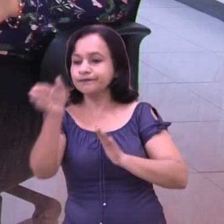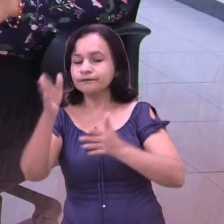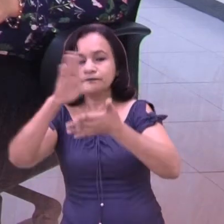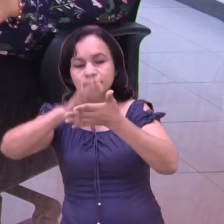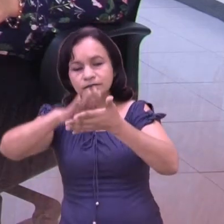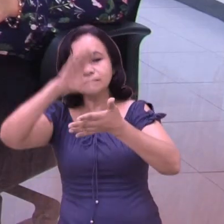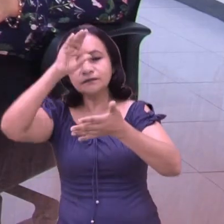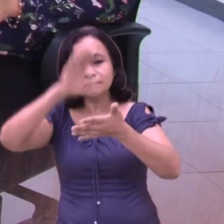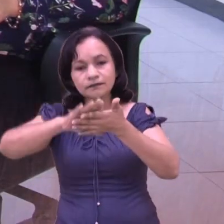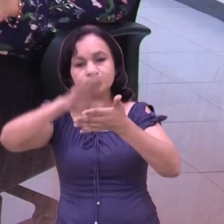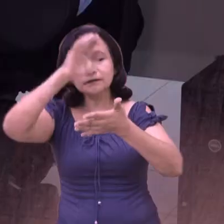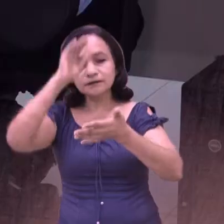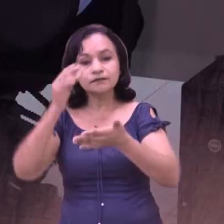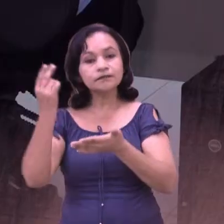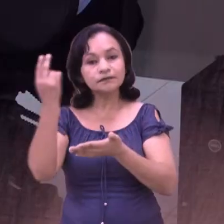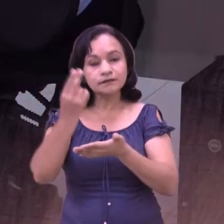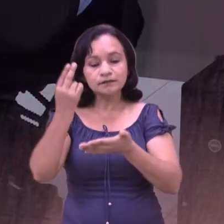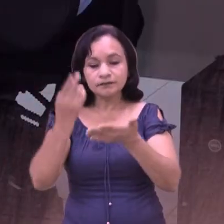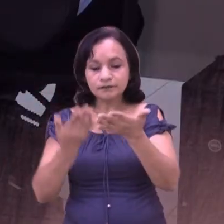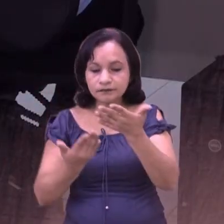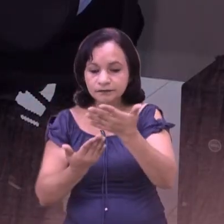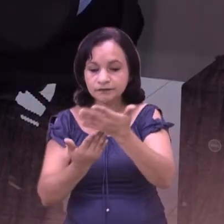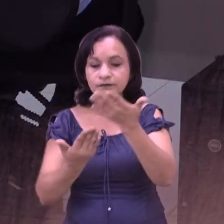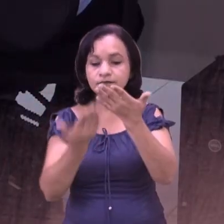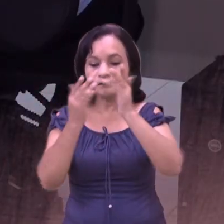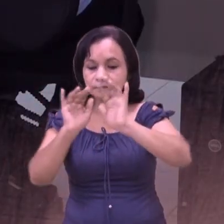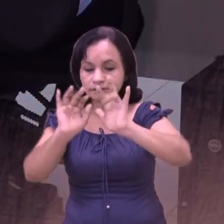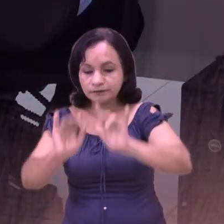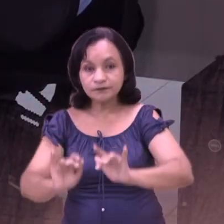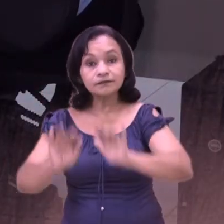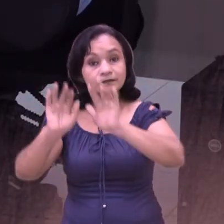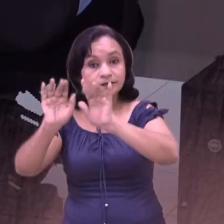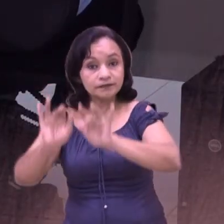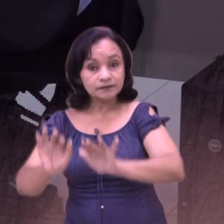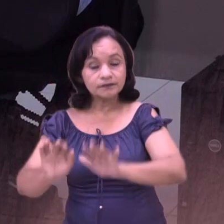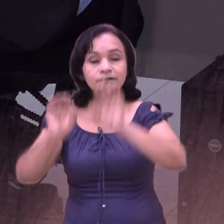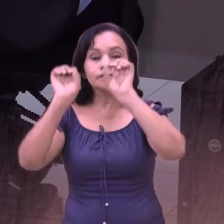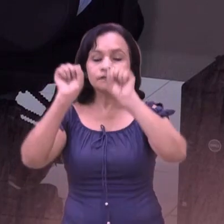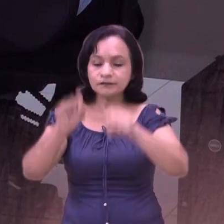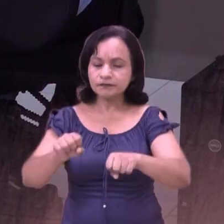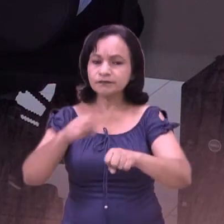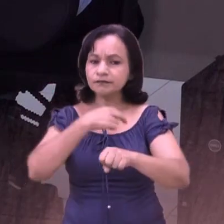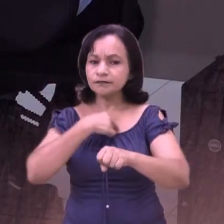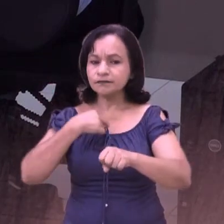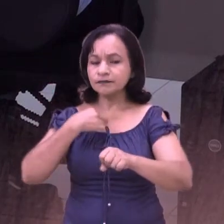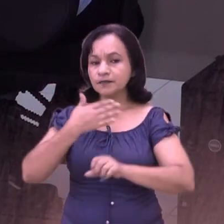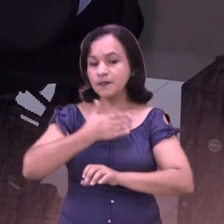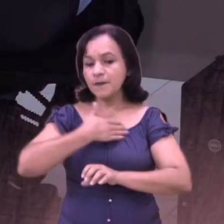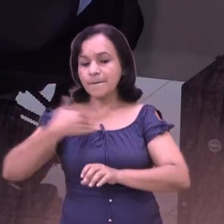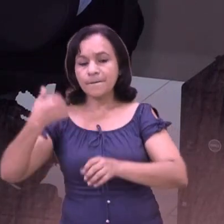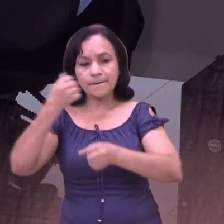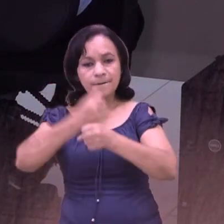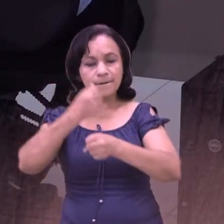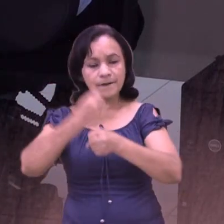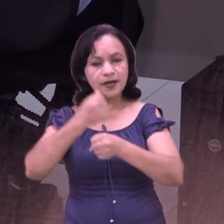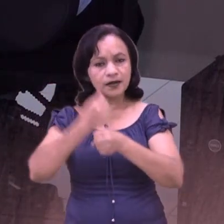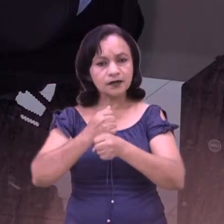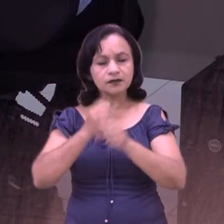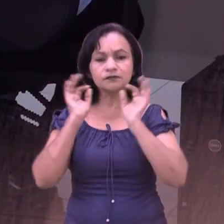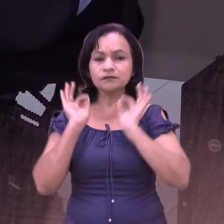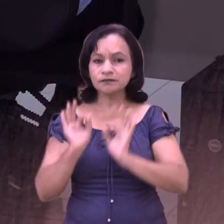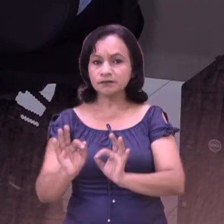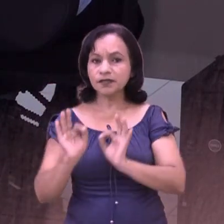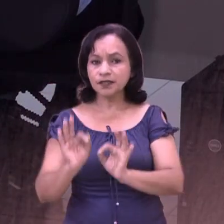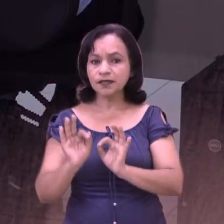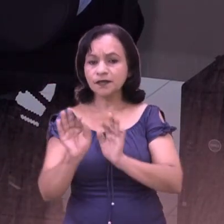cada vez más se vayan apropiando del manejo de todos estos instrumentos tecnológicos para que podamos hacer de nuestro